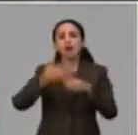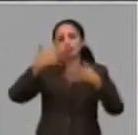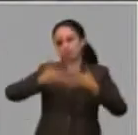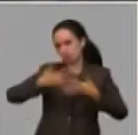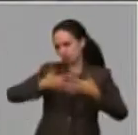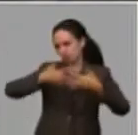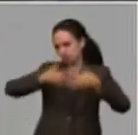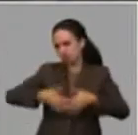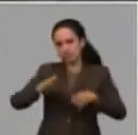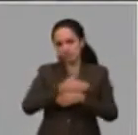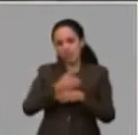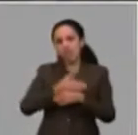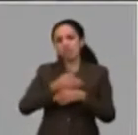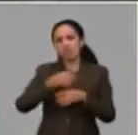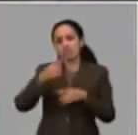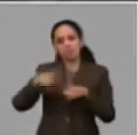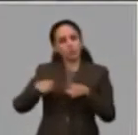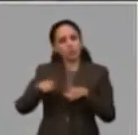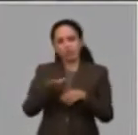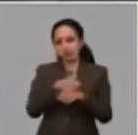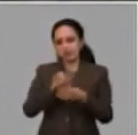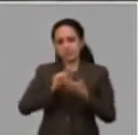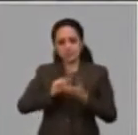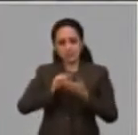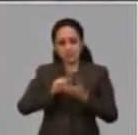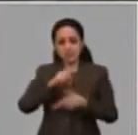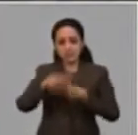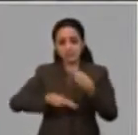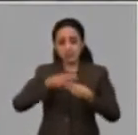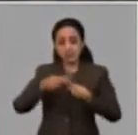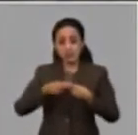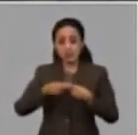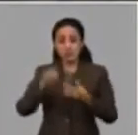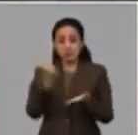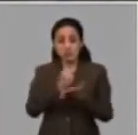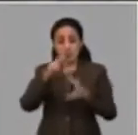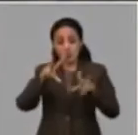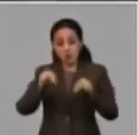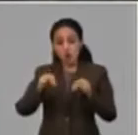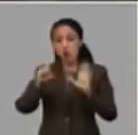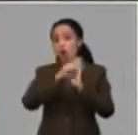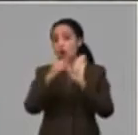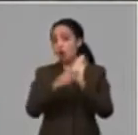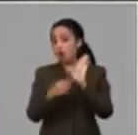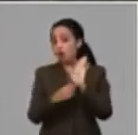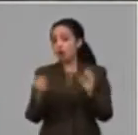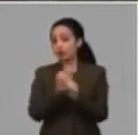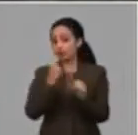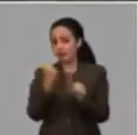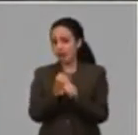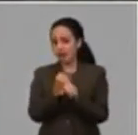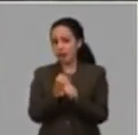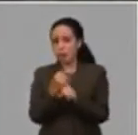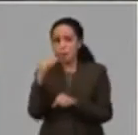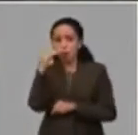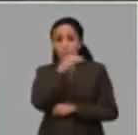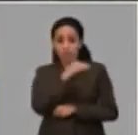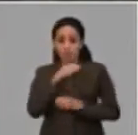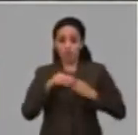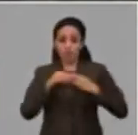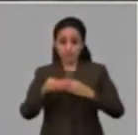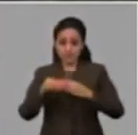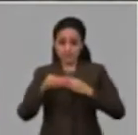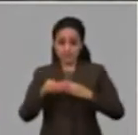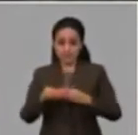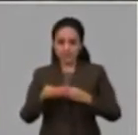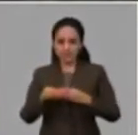confecciones. O sea, era un tipo de contrato y cuando se aprobó el nuevo código de trabajo, que es un código más moderno, más flexible, se determinó que había